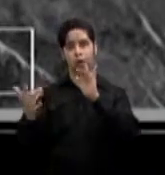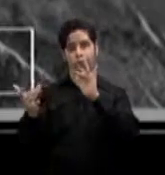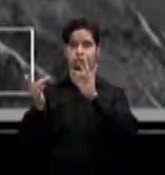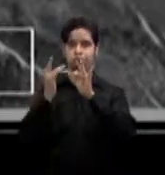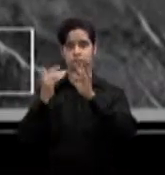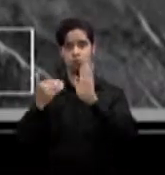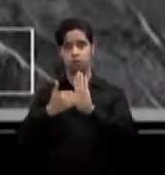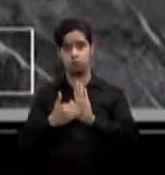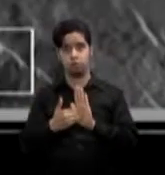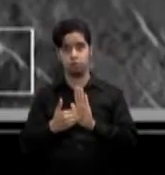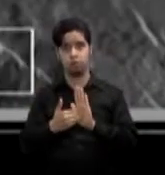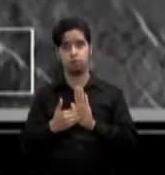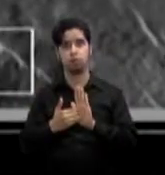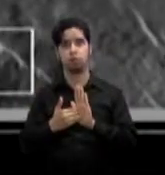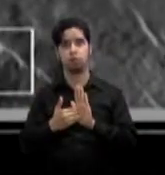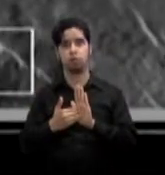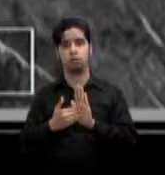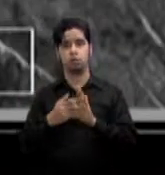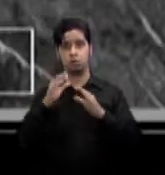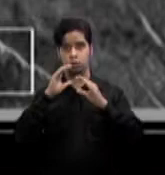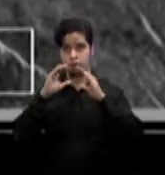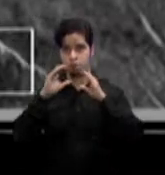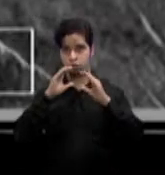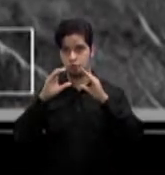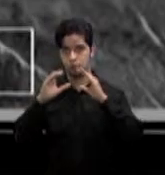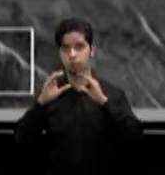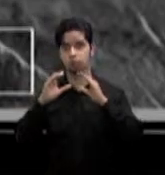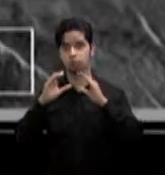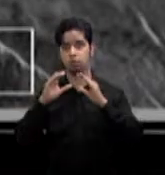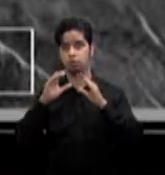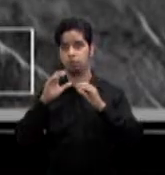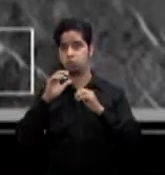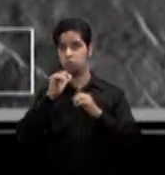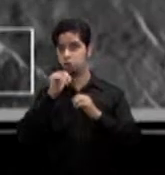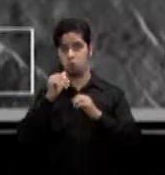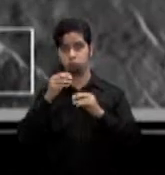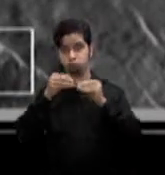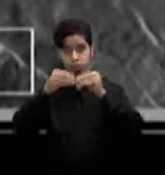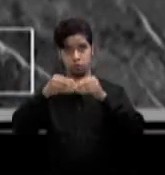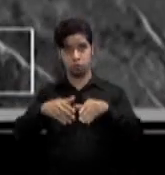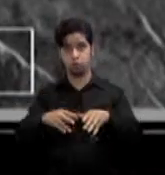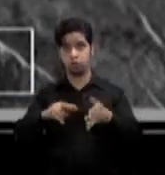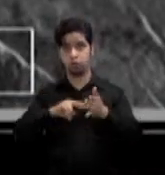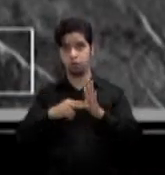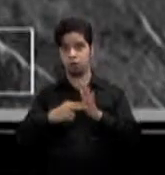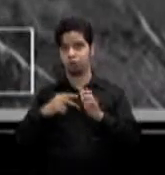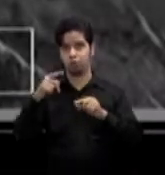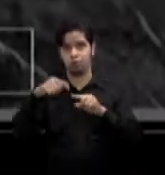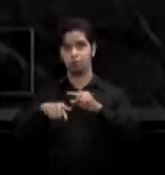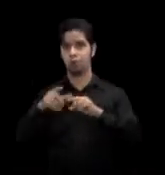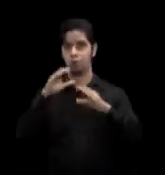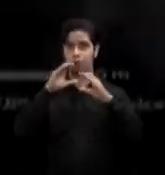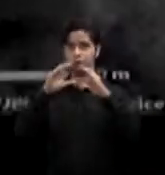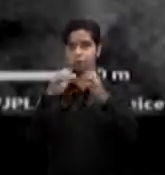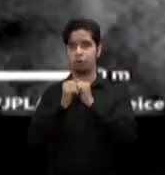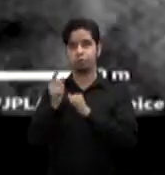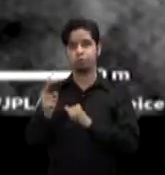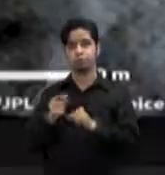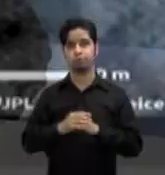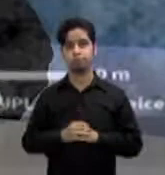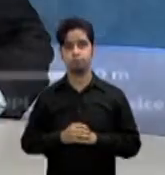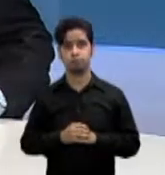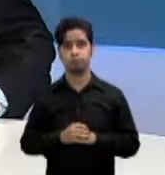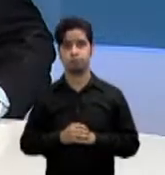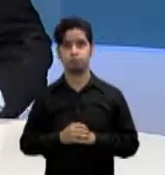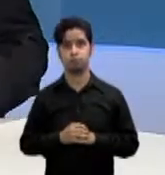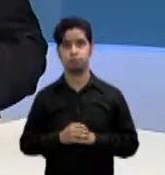una década aparentemente los paneles de comunicación de la sonda no se desplegaron por lo que nunca se pudo lograr comunicación